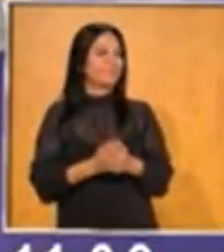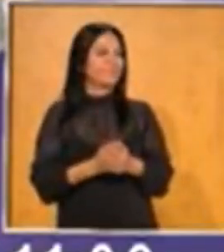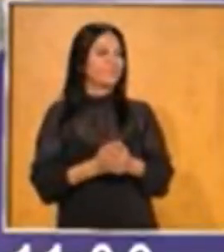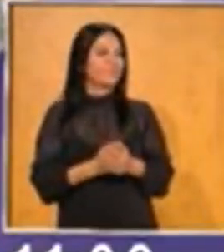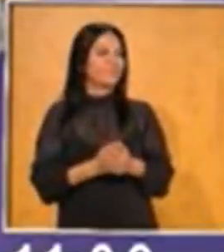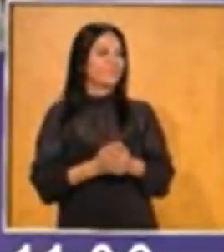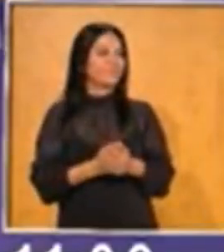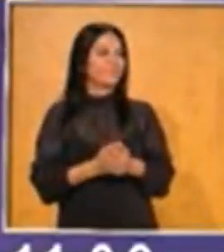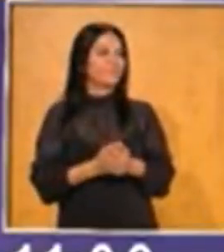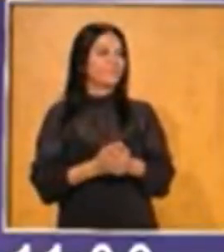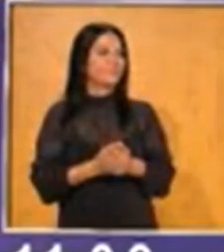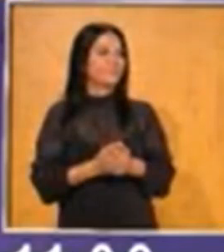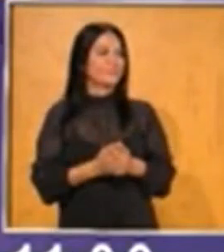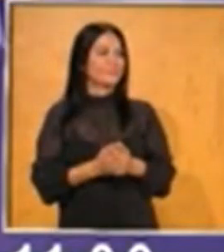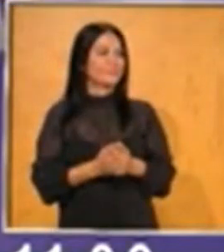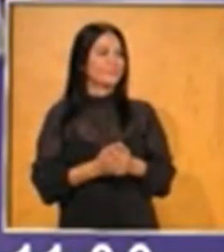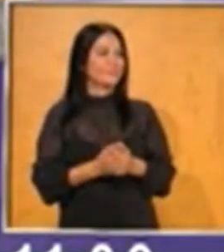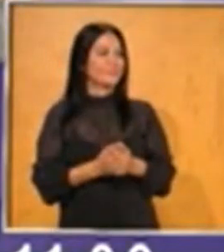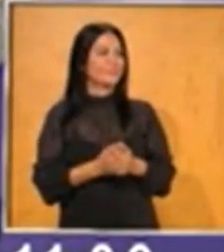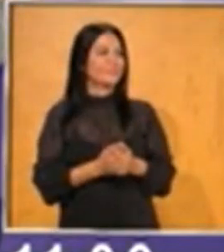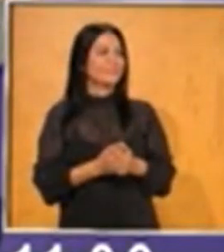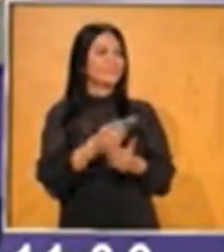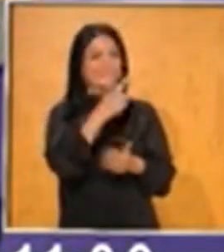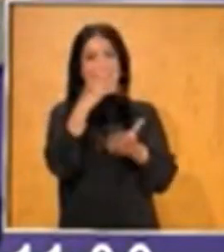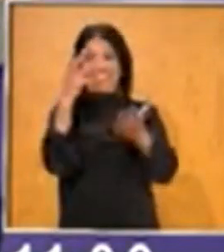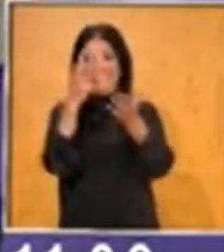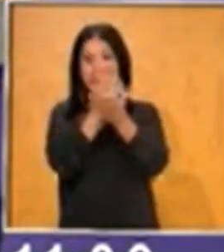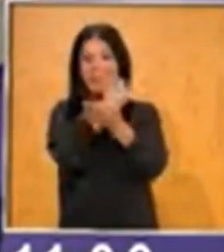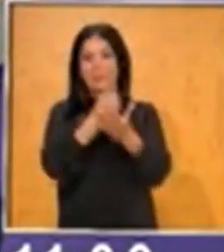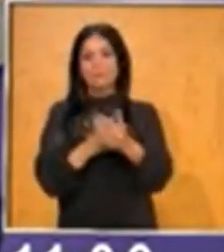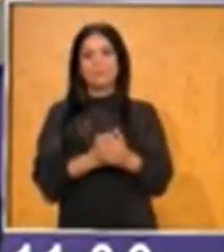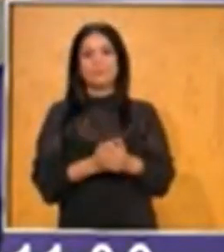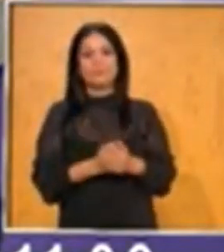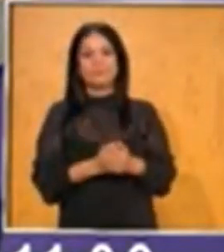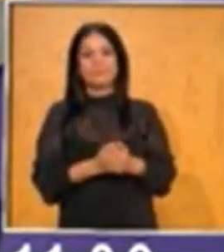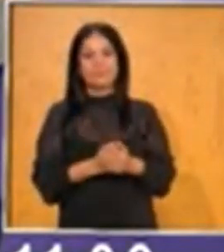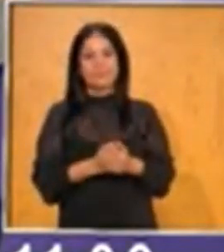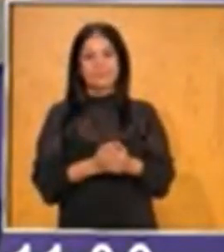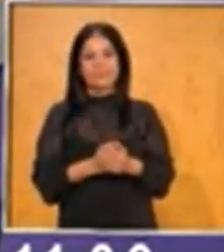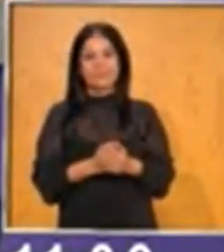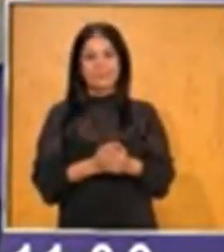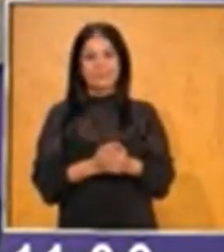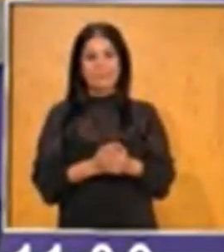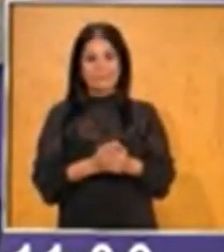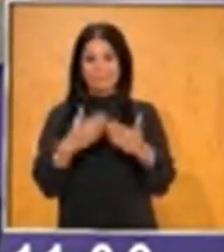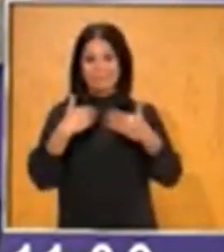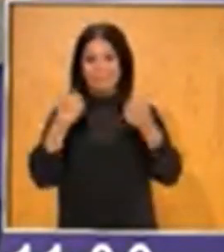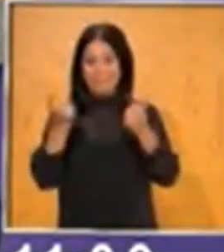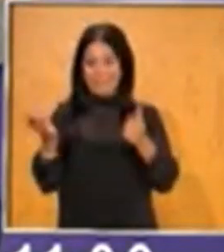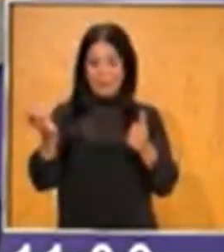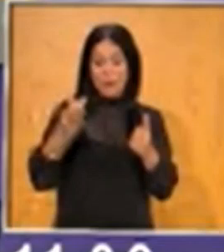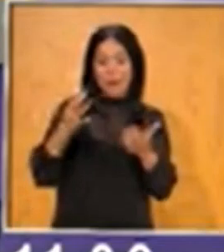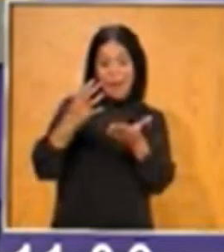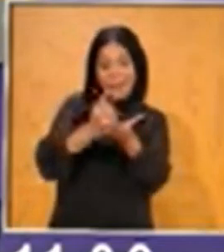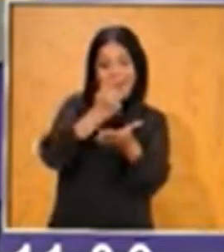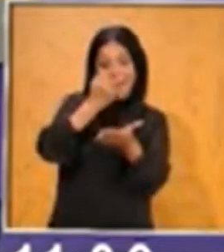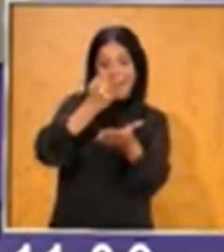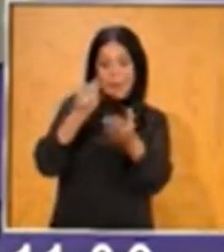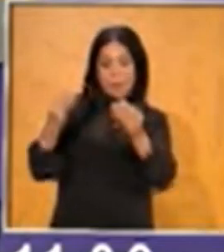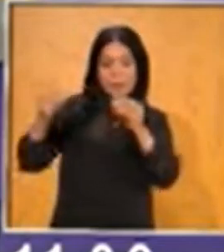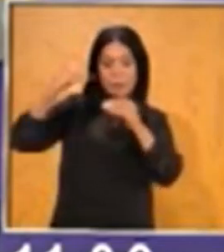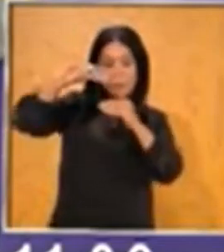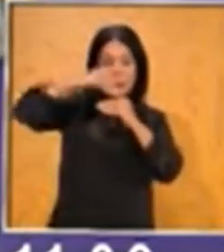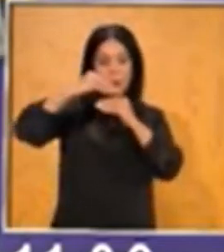Esta te la cambio por este. Y Elsa acaba de ganar los cien puntos. ¡Gracias! ¡Bravo!